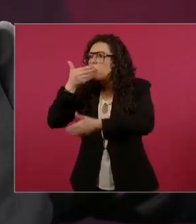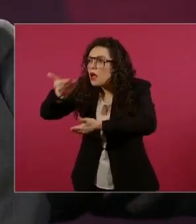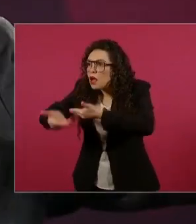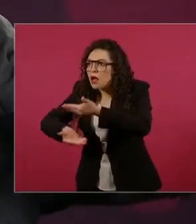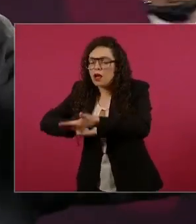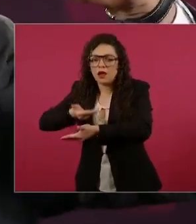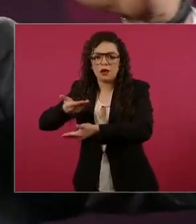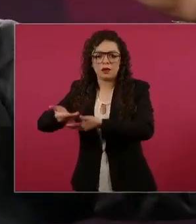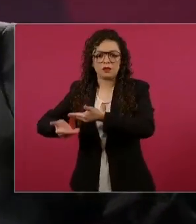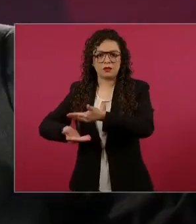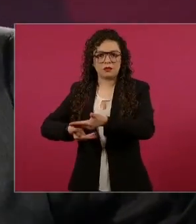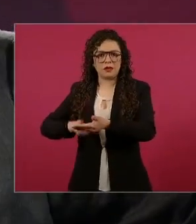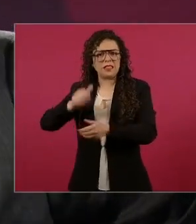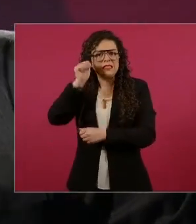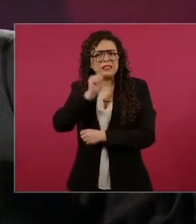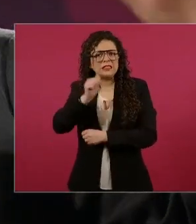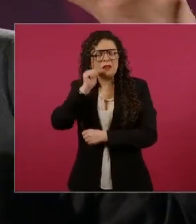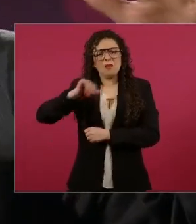barato.